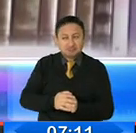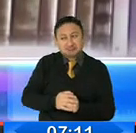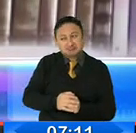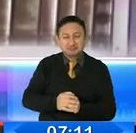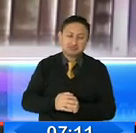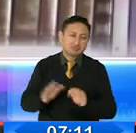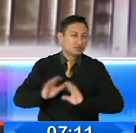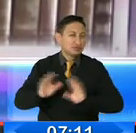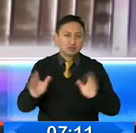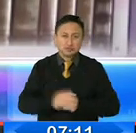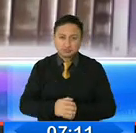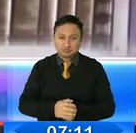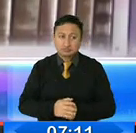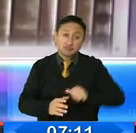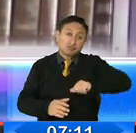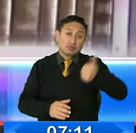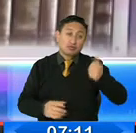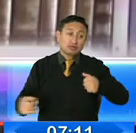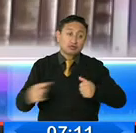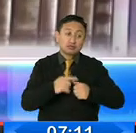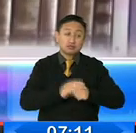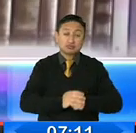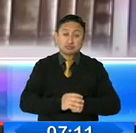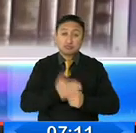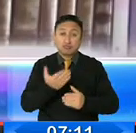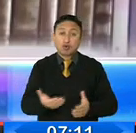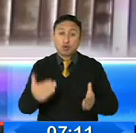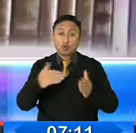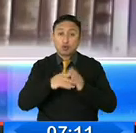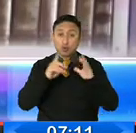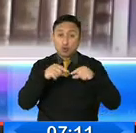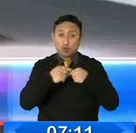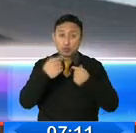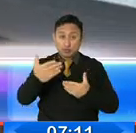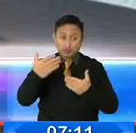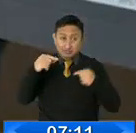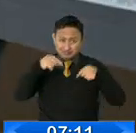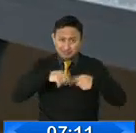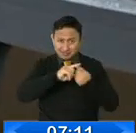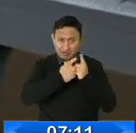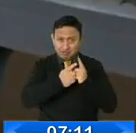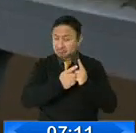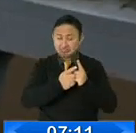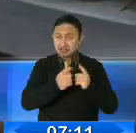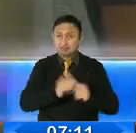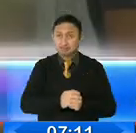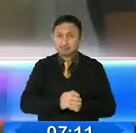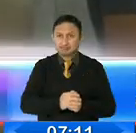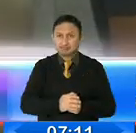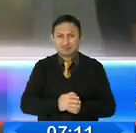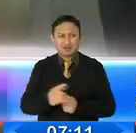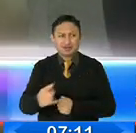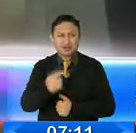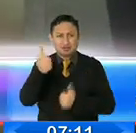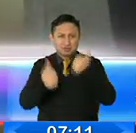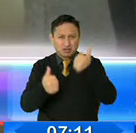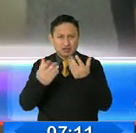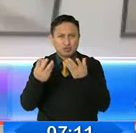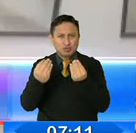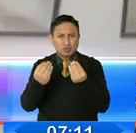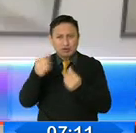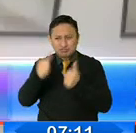han sido incapaces de renovar las estructuras partidarias. La gran cantidad de postulantes genera dispersión.